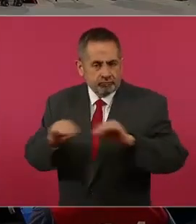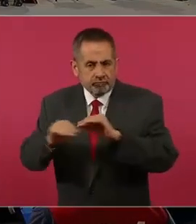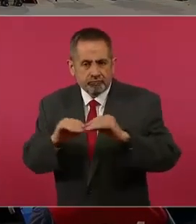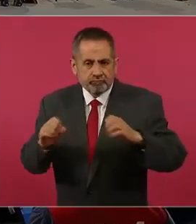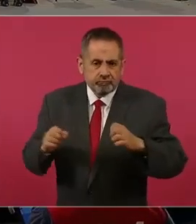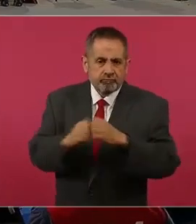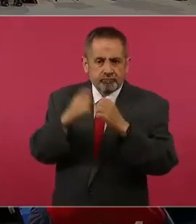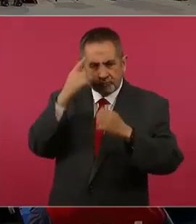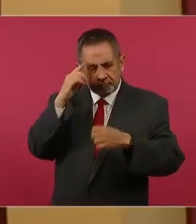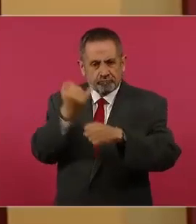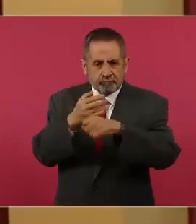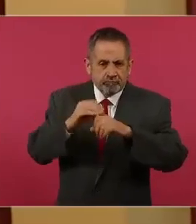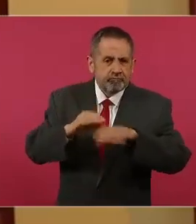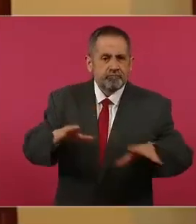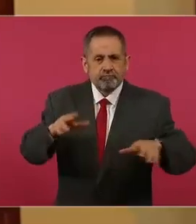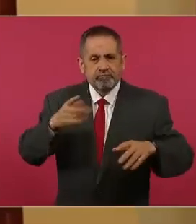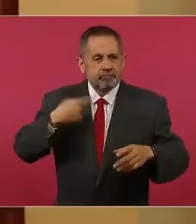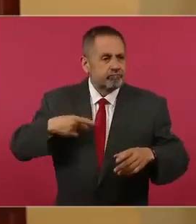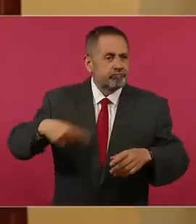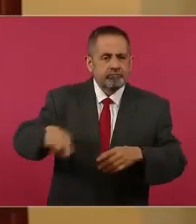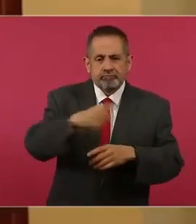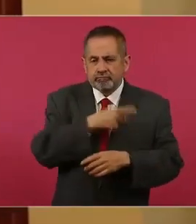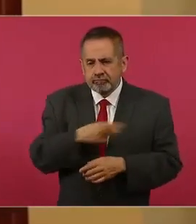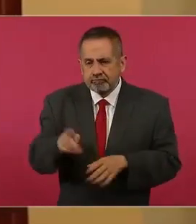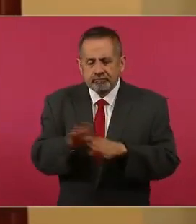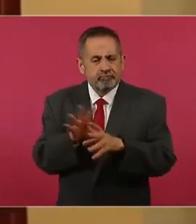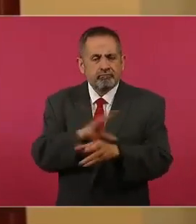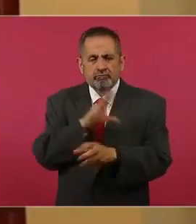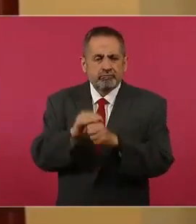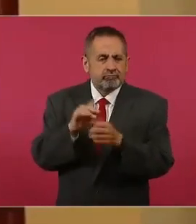emergentes para la población en pobreza extrema,